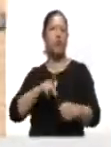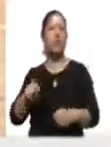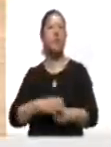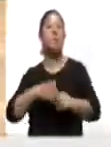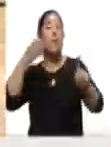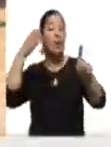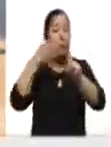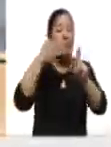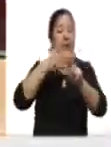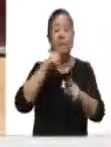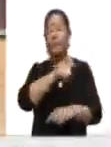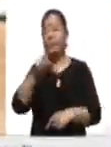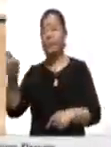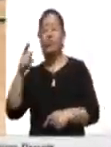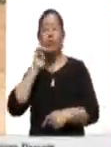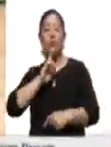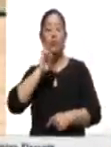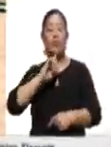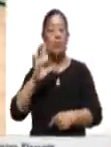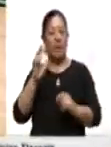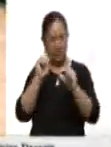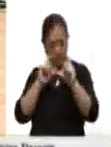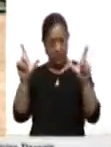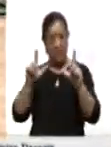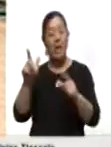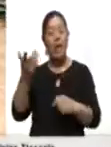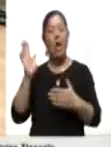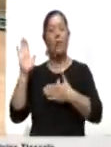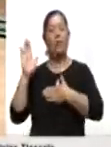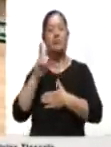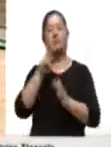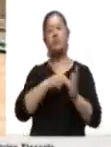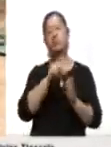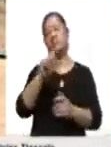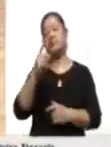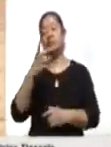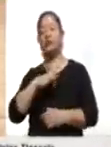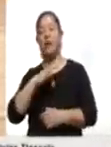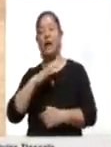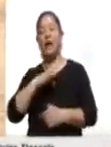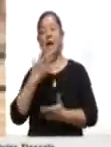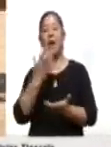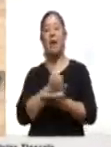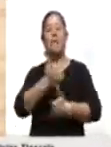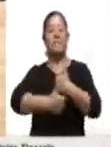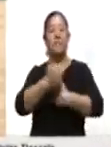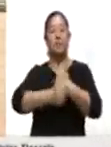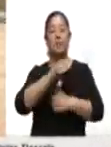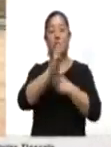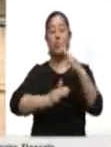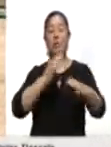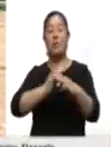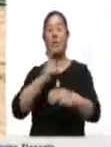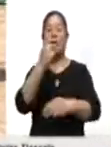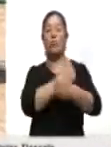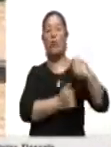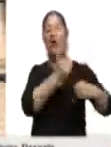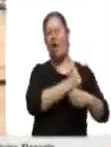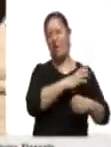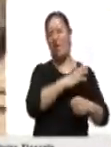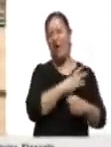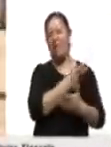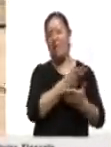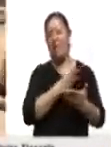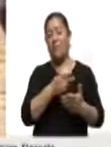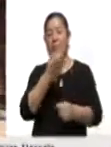se tiene es alistar a las chicas para el compromiso del 2022 cuando se realice el campeonato mundial, programado desde el año pasado y pospuesto en